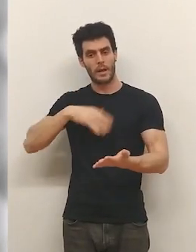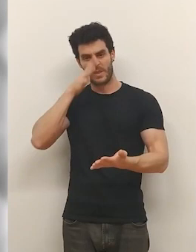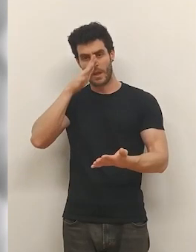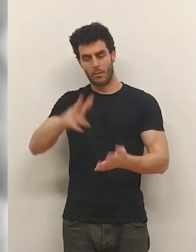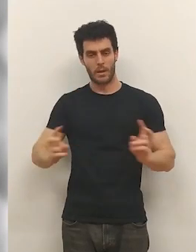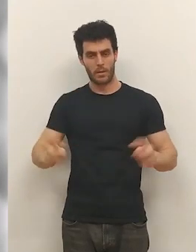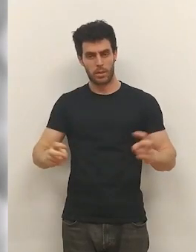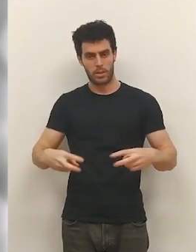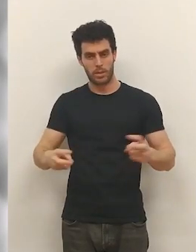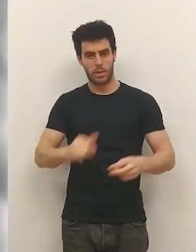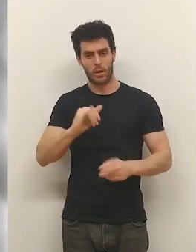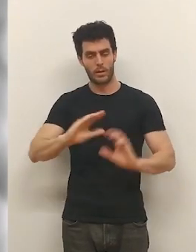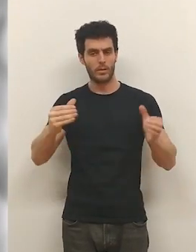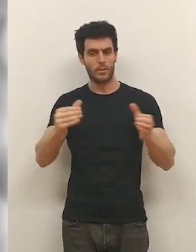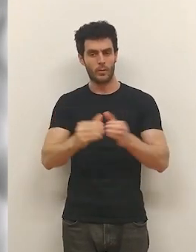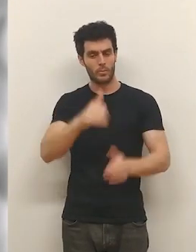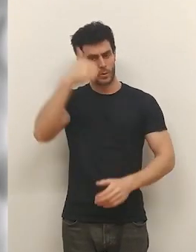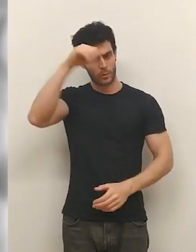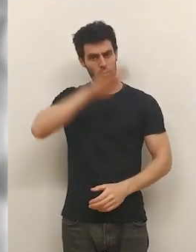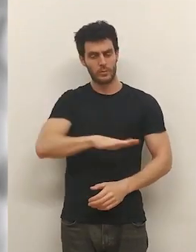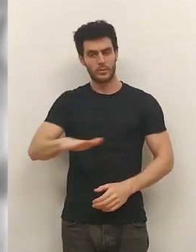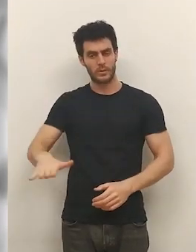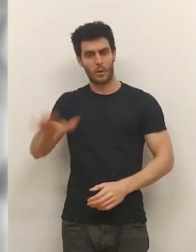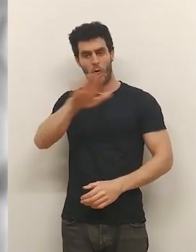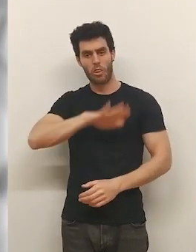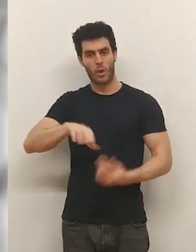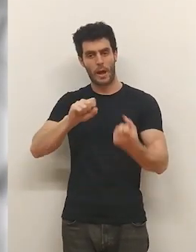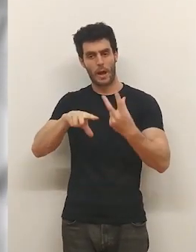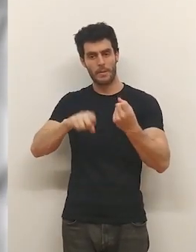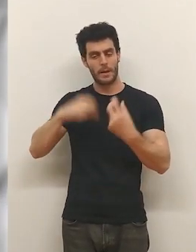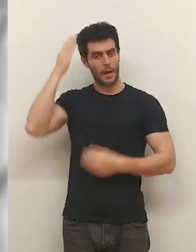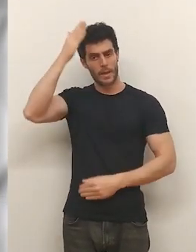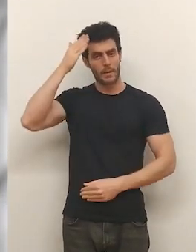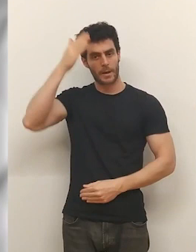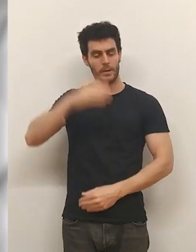denuncian... ...que han sufrido una violación... un grupo de chicos en Avenida de Navarra.